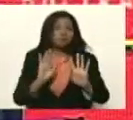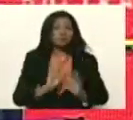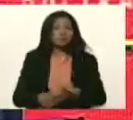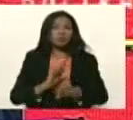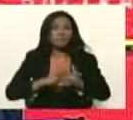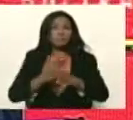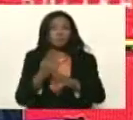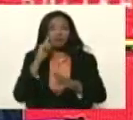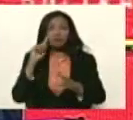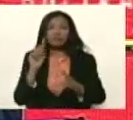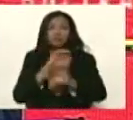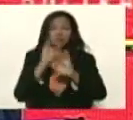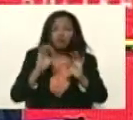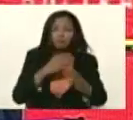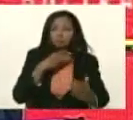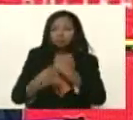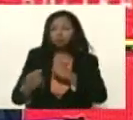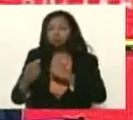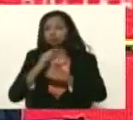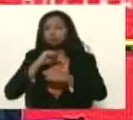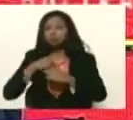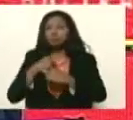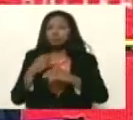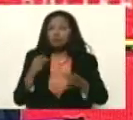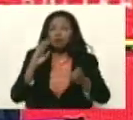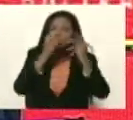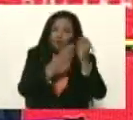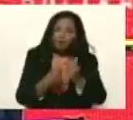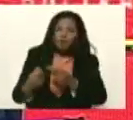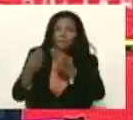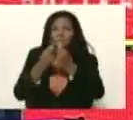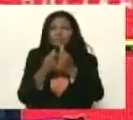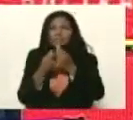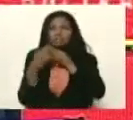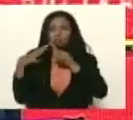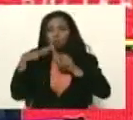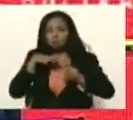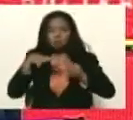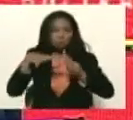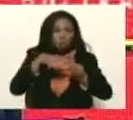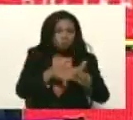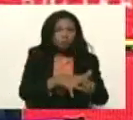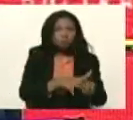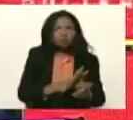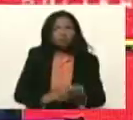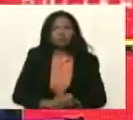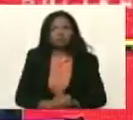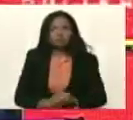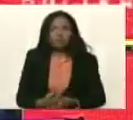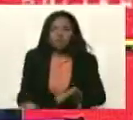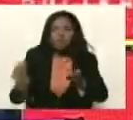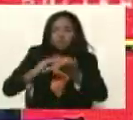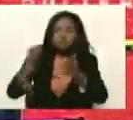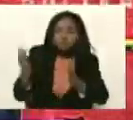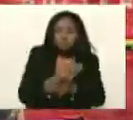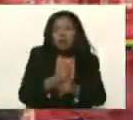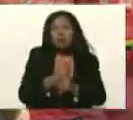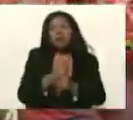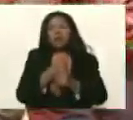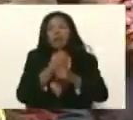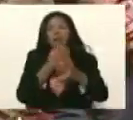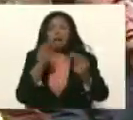porque fue una válvula, de escape, para una economía, acosada, para la recuperación, de la actividad